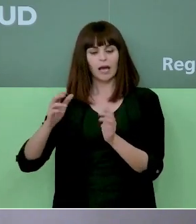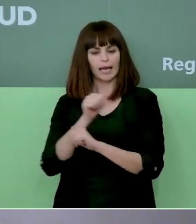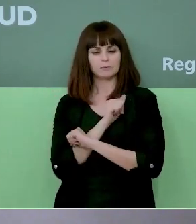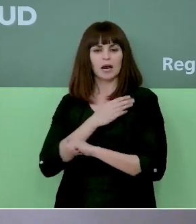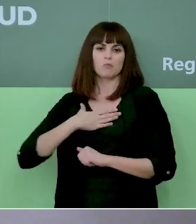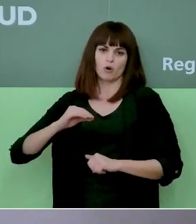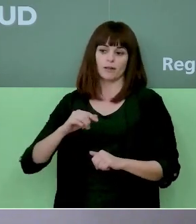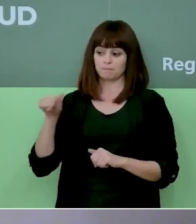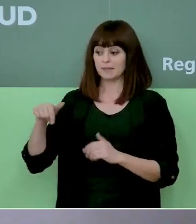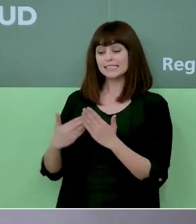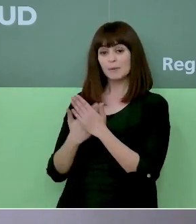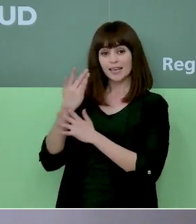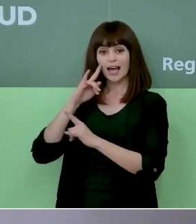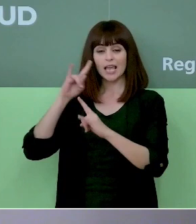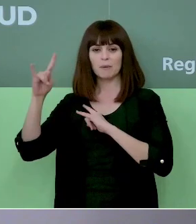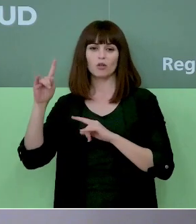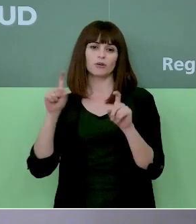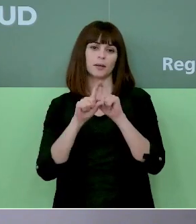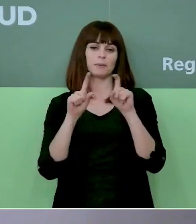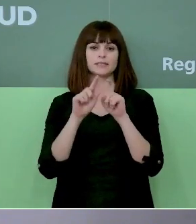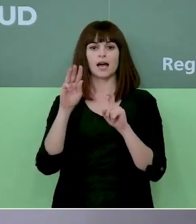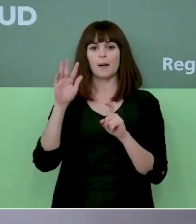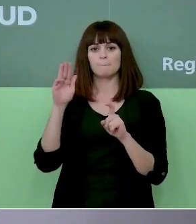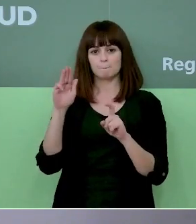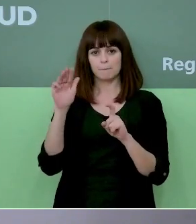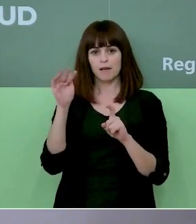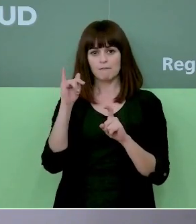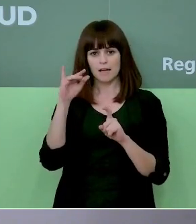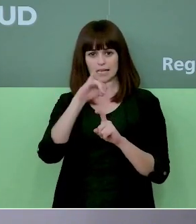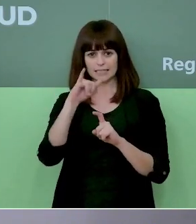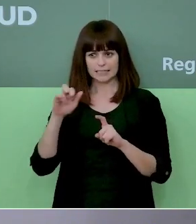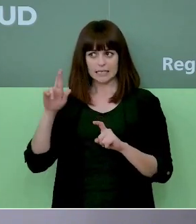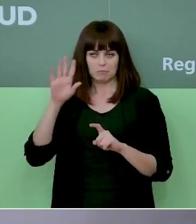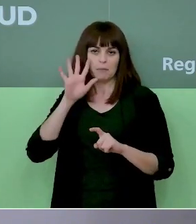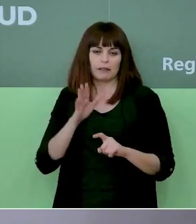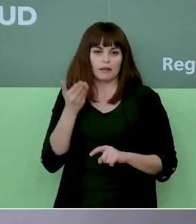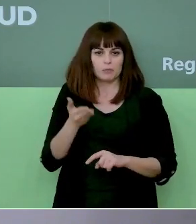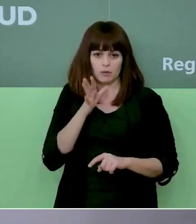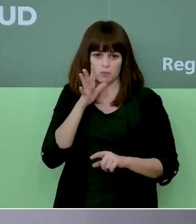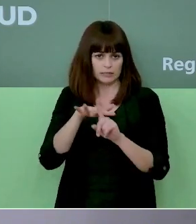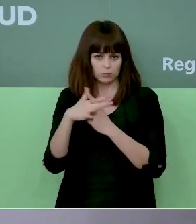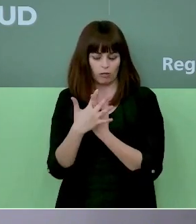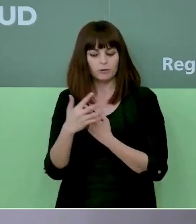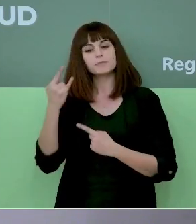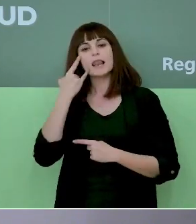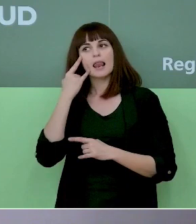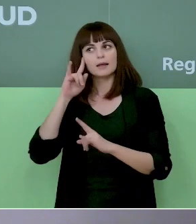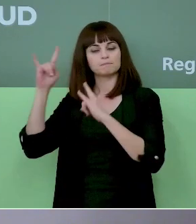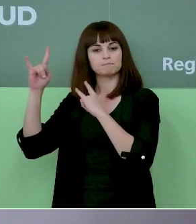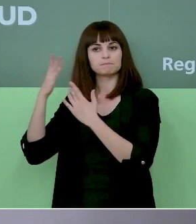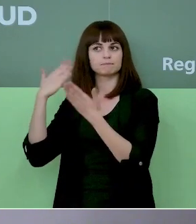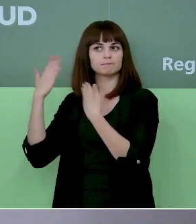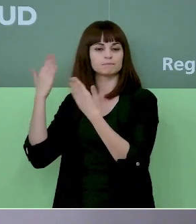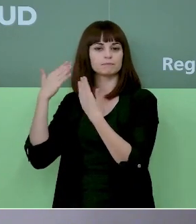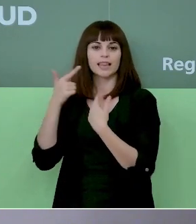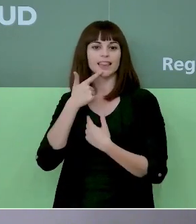empresa Pfizer esta misma mañana sobre este punto porque me parece muy importante dar la situación y ellos se reconfirman